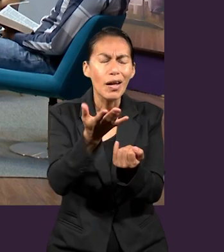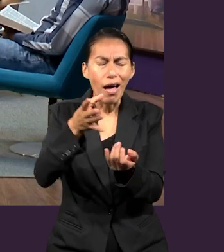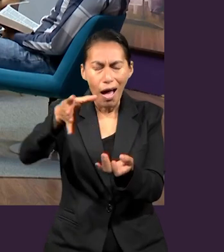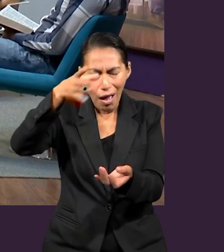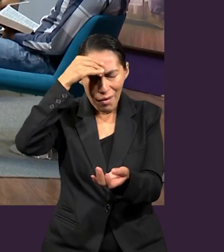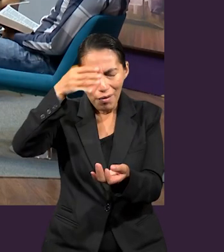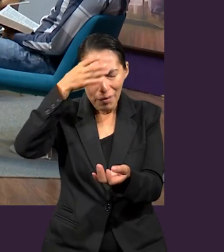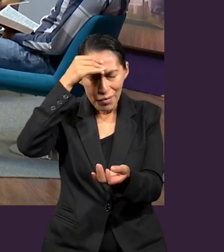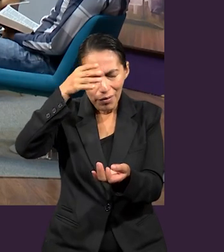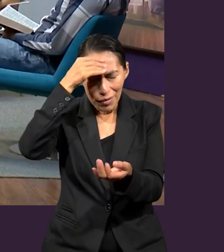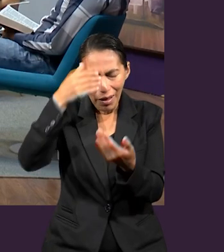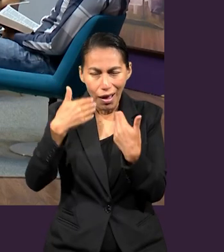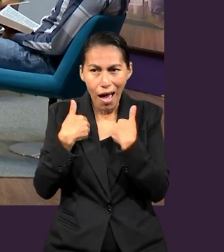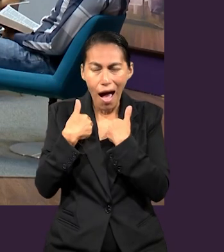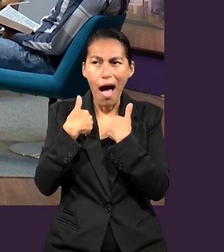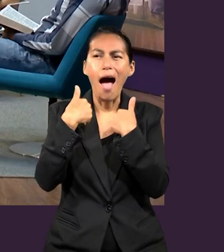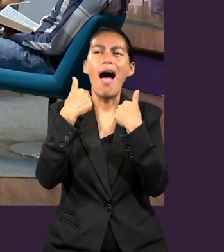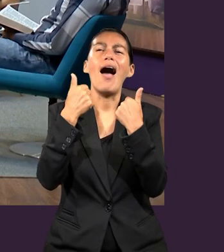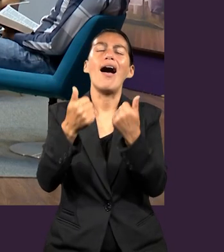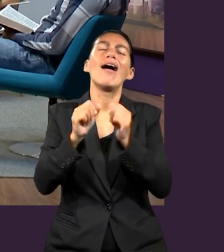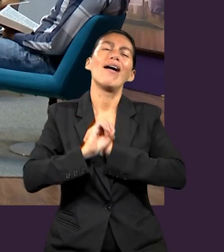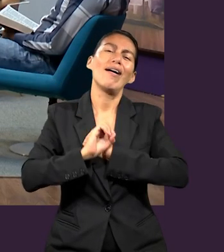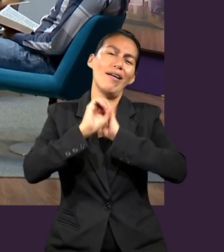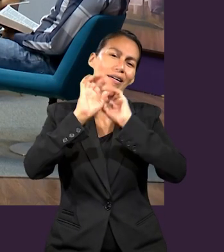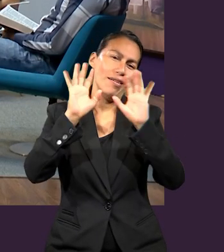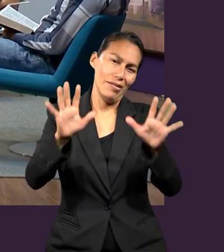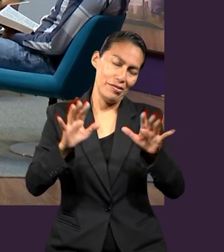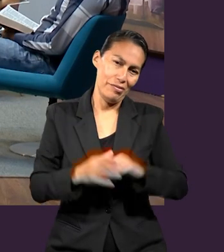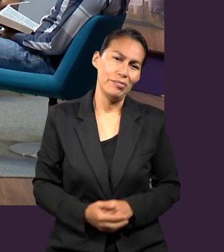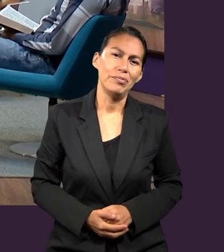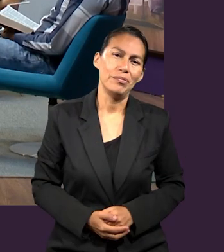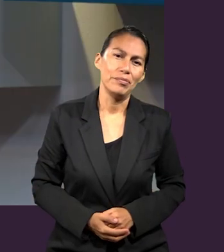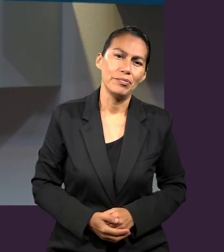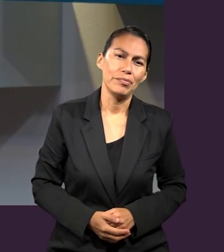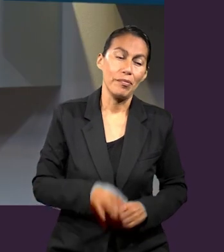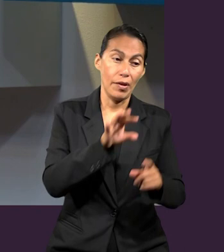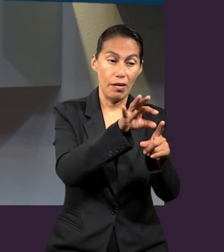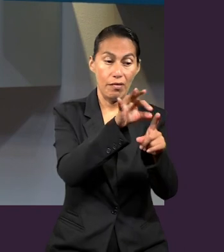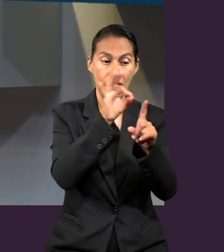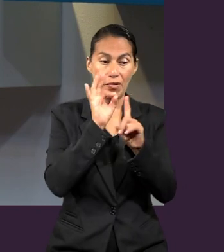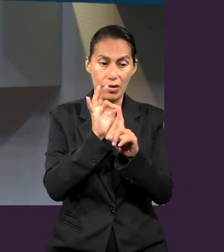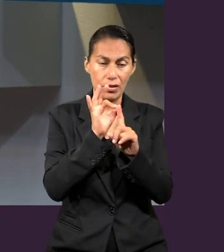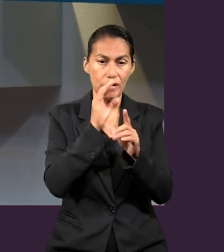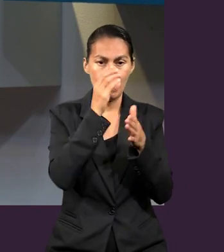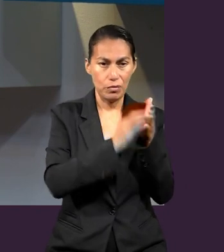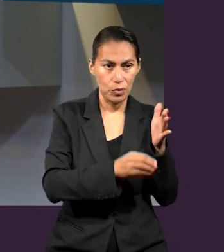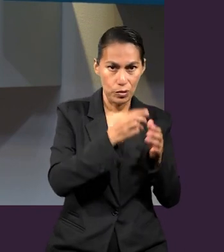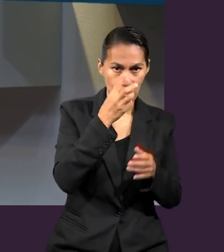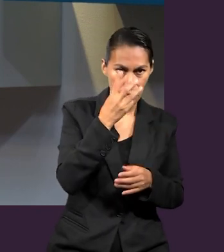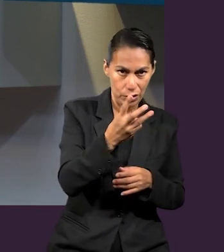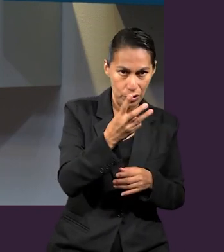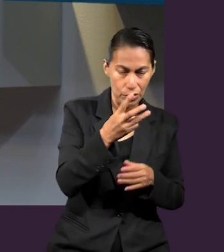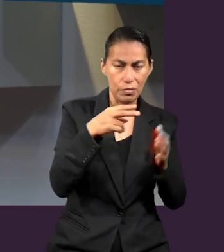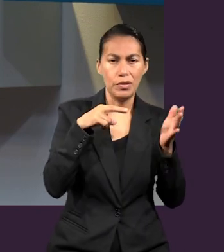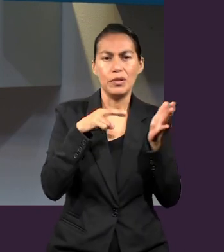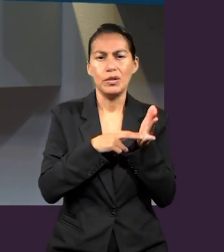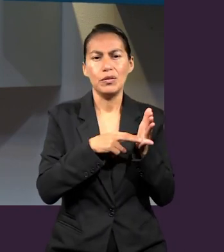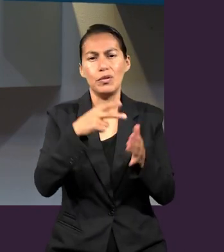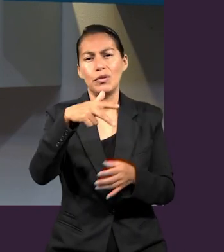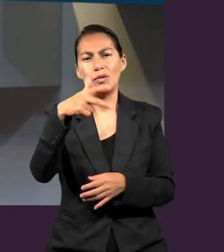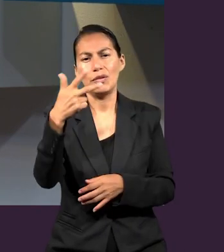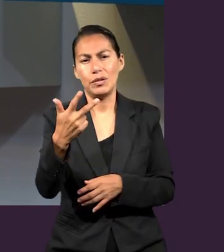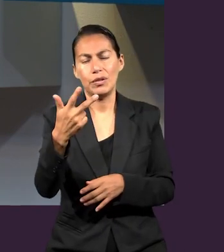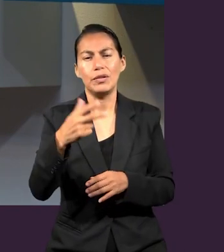pudiera ser mucho más enriquecido y mucho más aplicado a la vida de cada uno. Claro que sí, Michael, Efesios el capítulo 3,